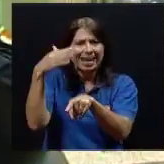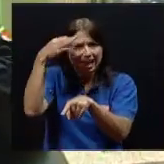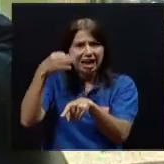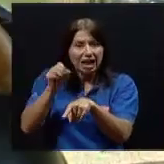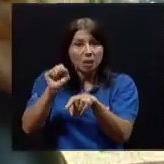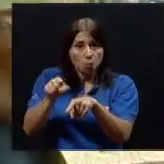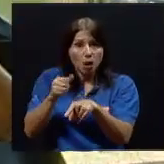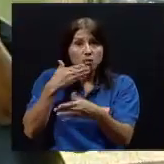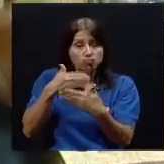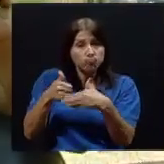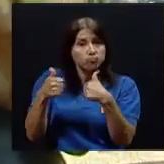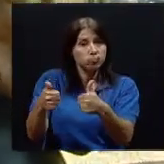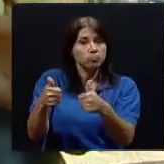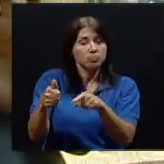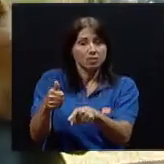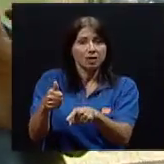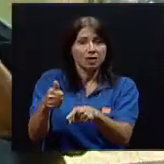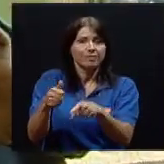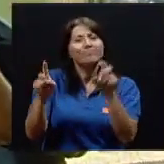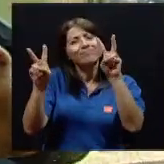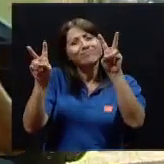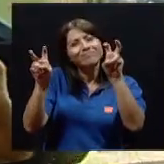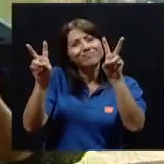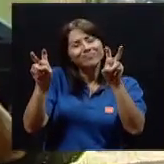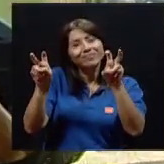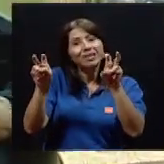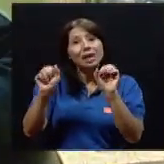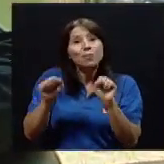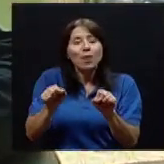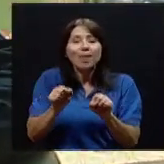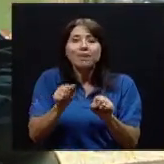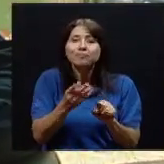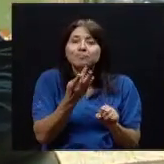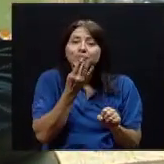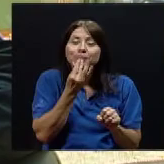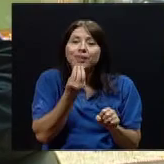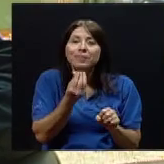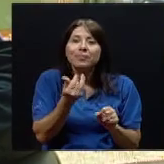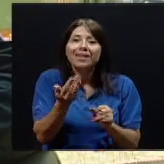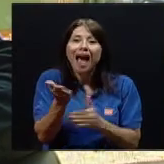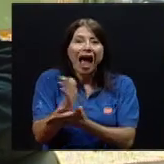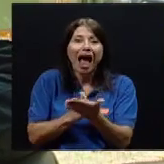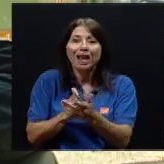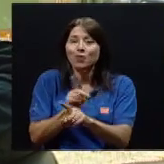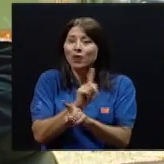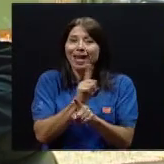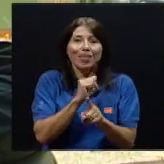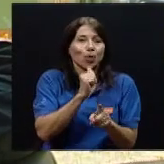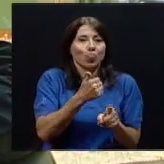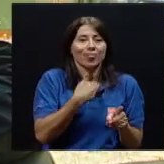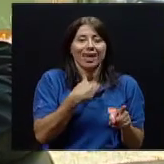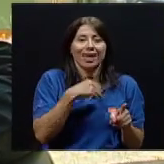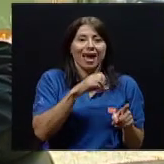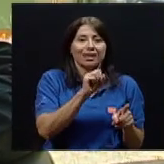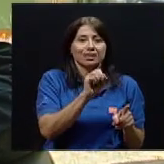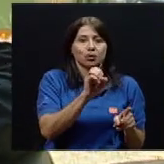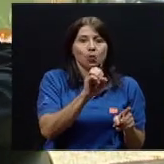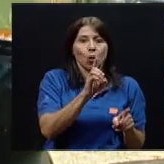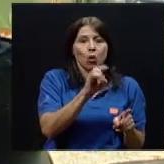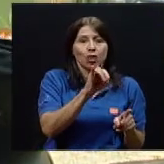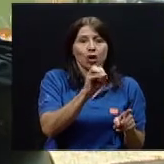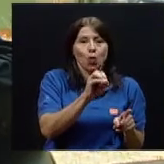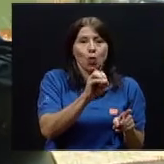pues de utilizar, digamos que entre comillas, poder dar sazón con algo que no sea a base de sodio, como la sal de mesa convencional.